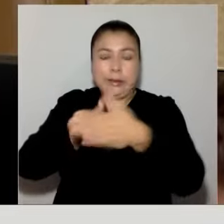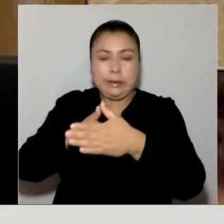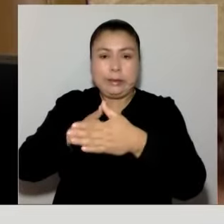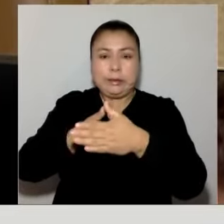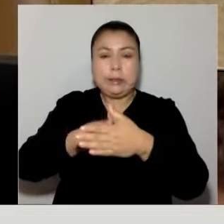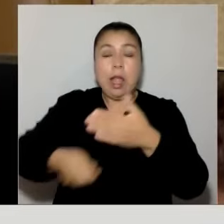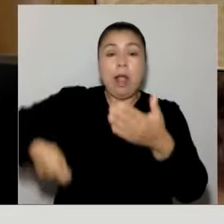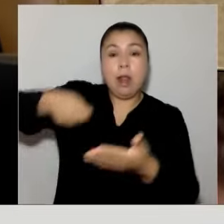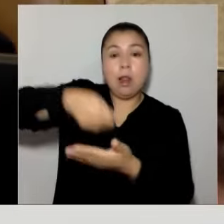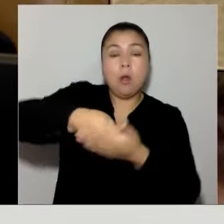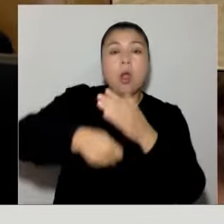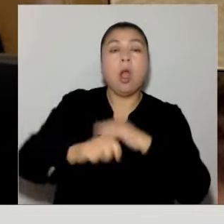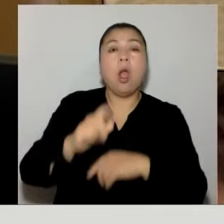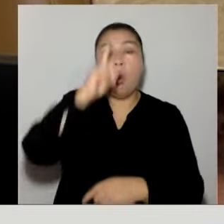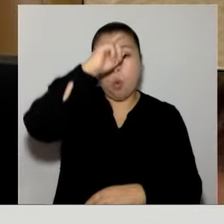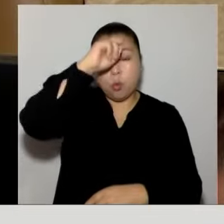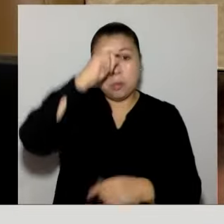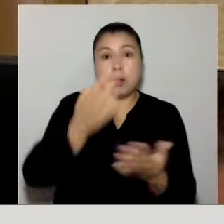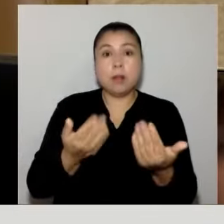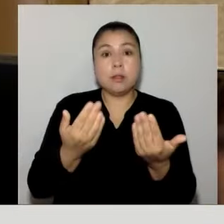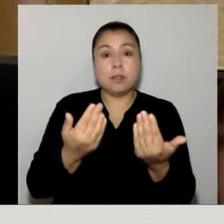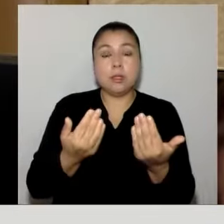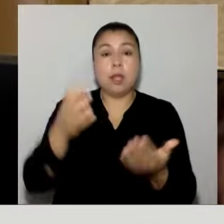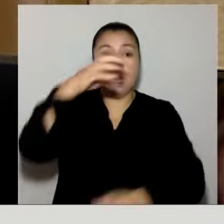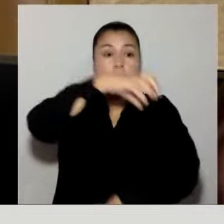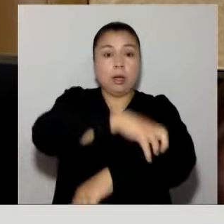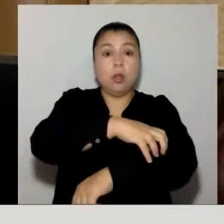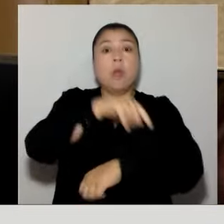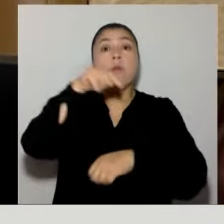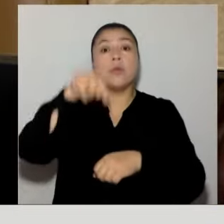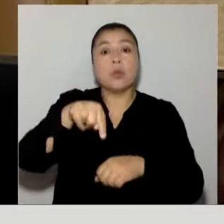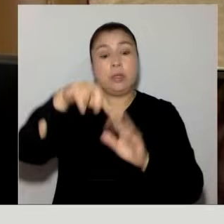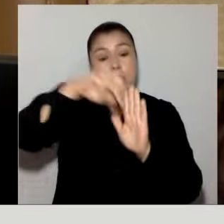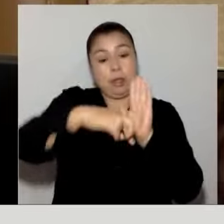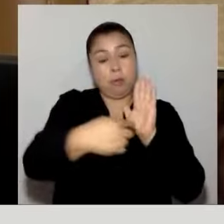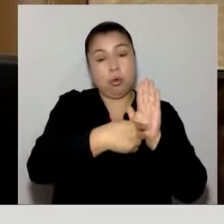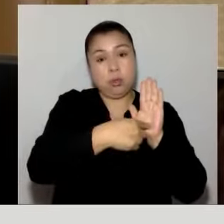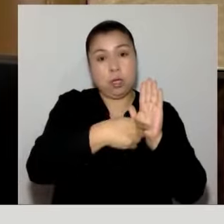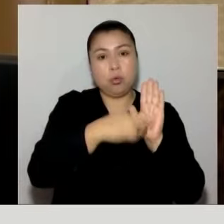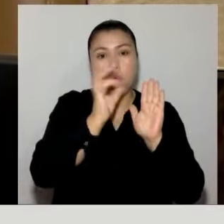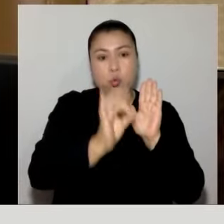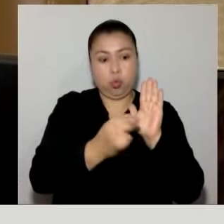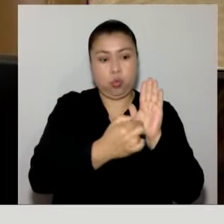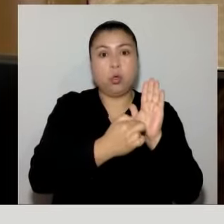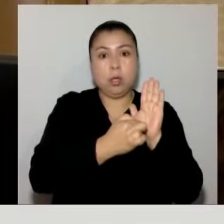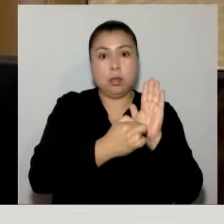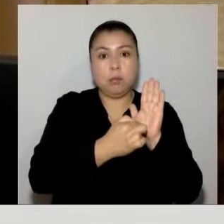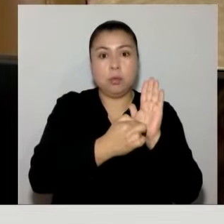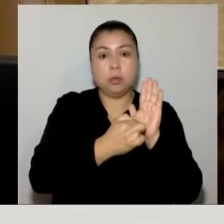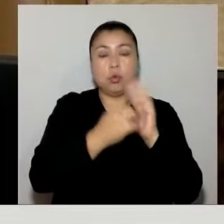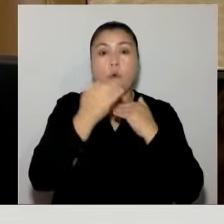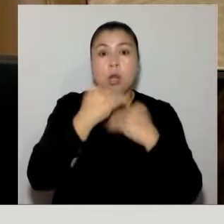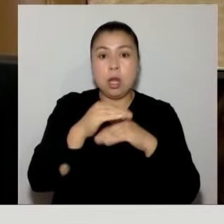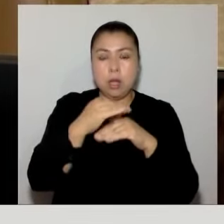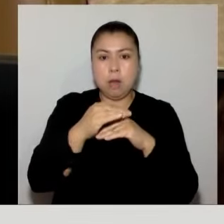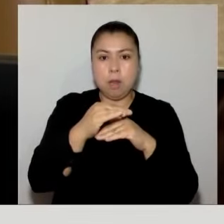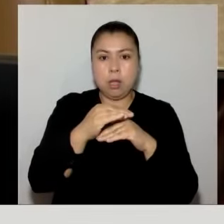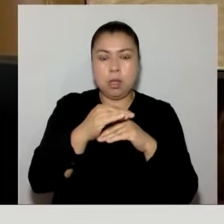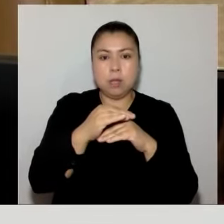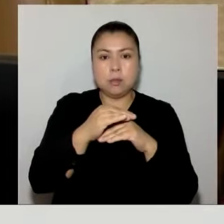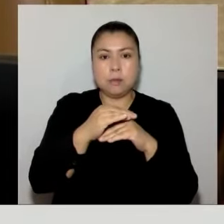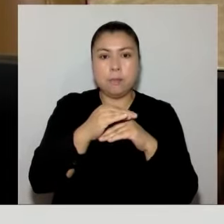de un hospital que necesita la región. Por lo tanto, este proyecto justamente lo que busca es que pone límites a las